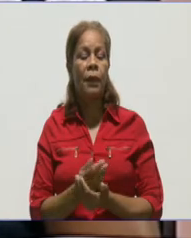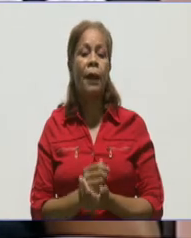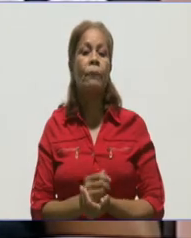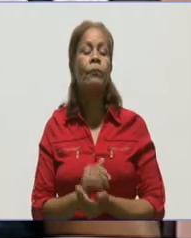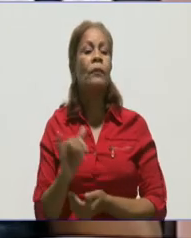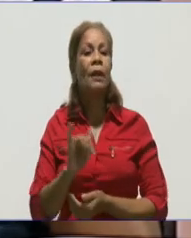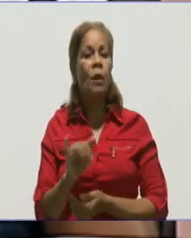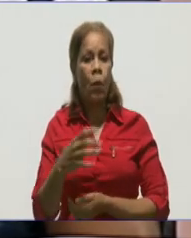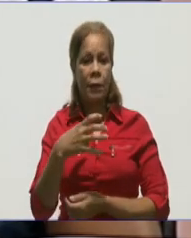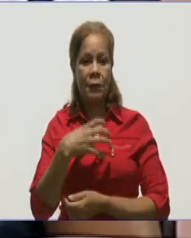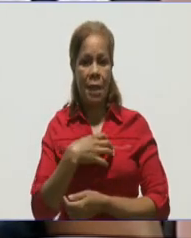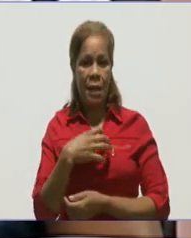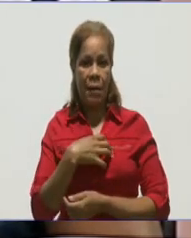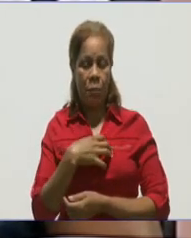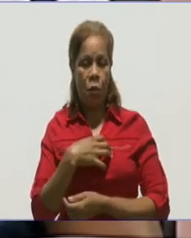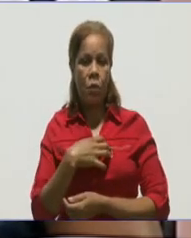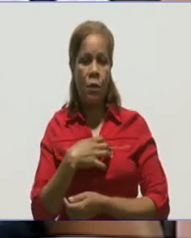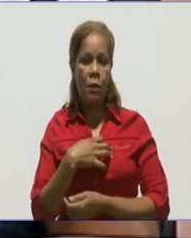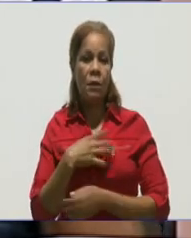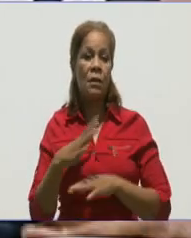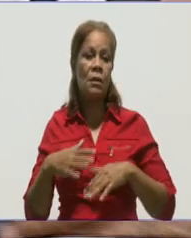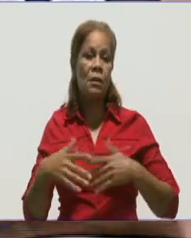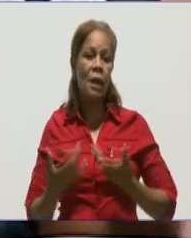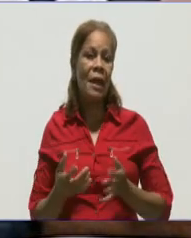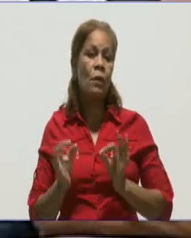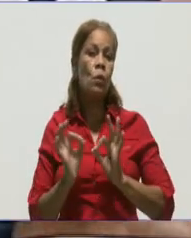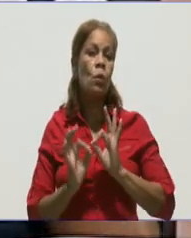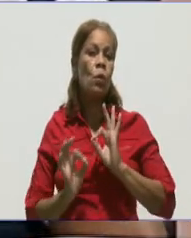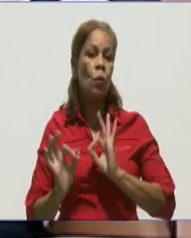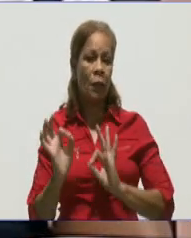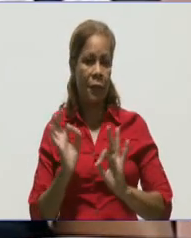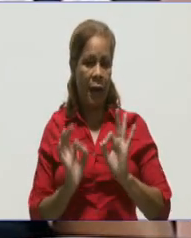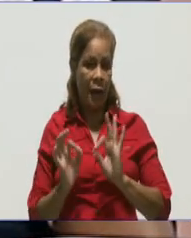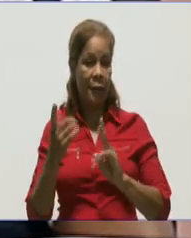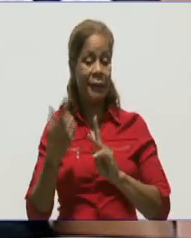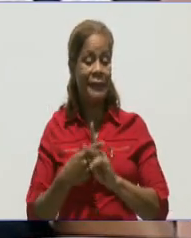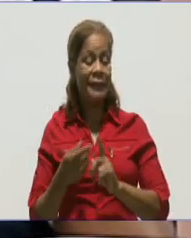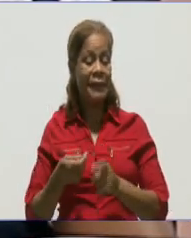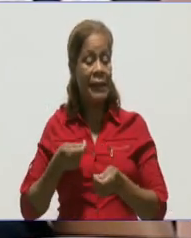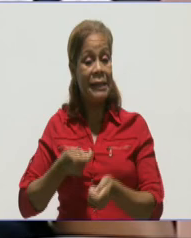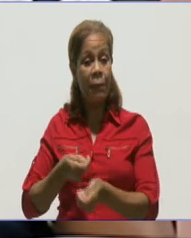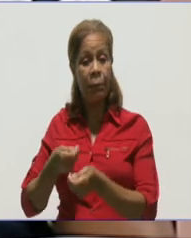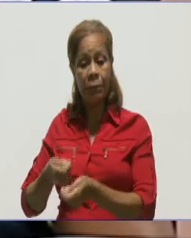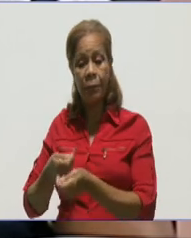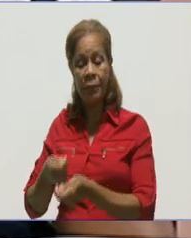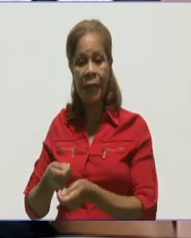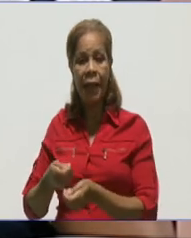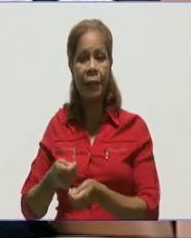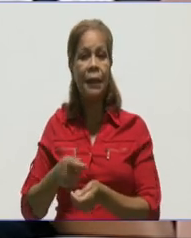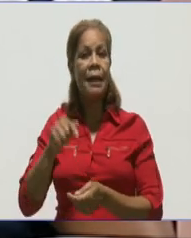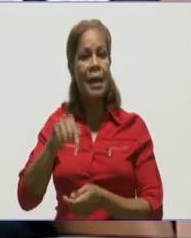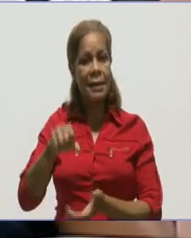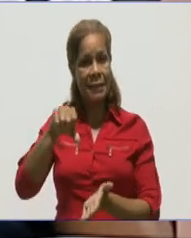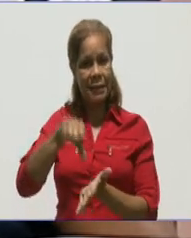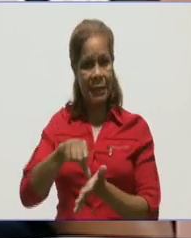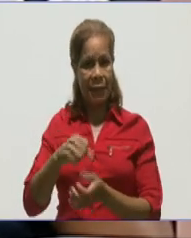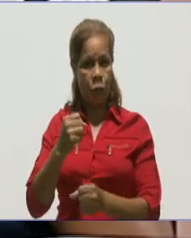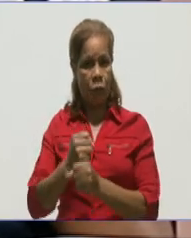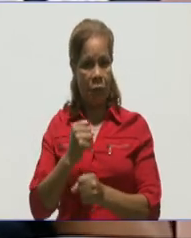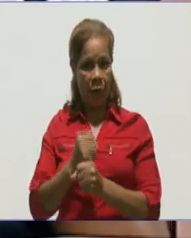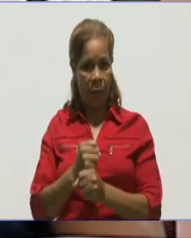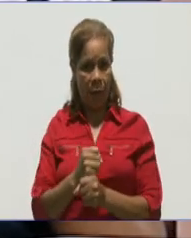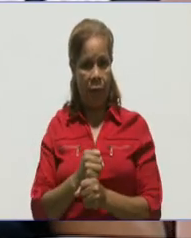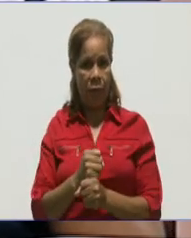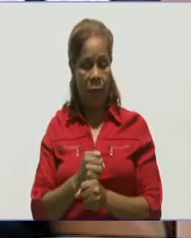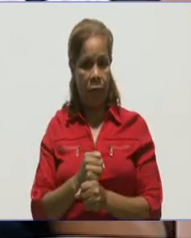descontaminar toda la superficie donde el compañero trabaja. Y por supuesto, en los centros de trabajo,